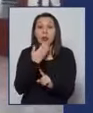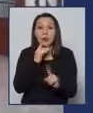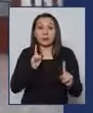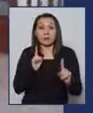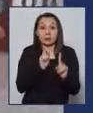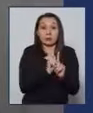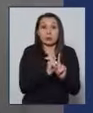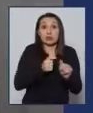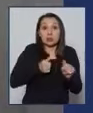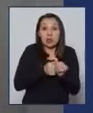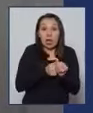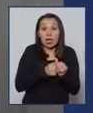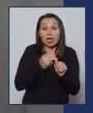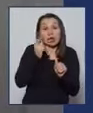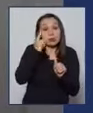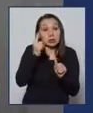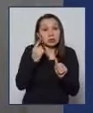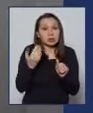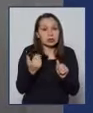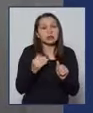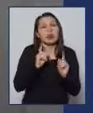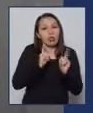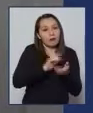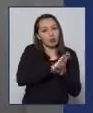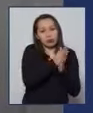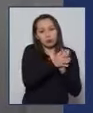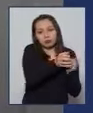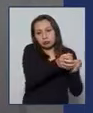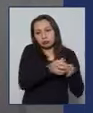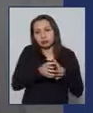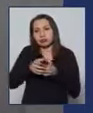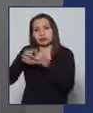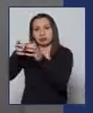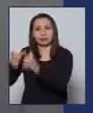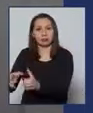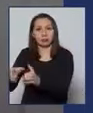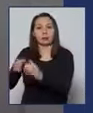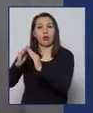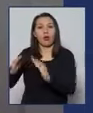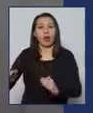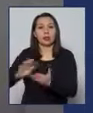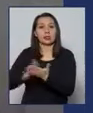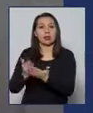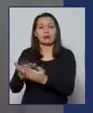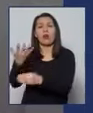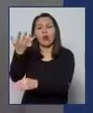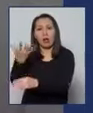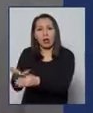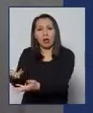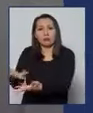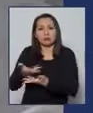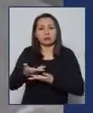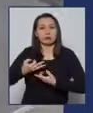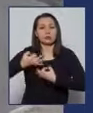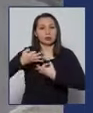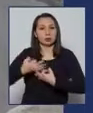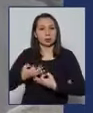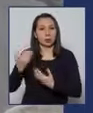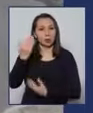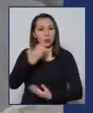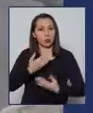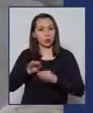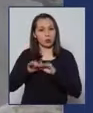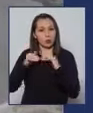contactos estrechos, si es necesario, trasladarlas a una residencia sanitaria donde van a contar con seguridad, con